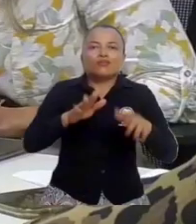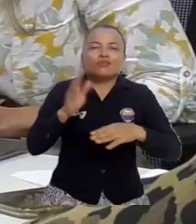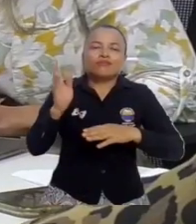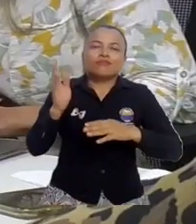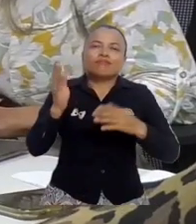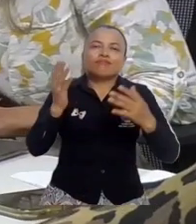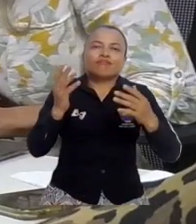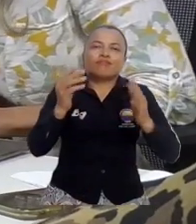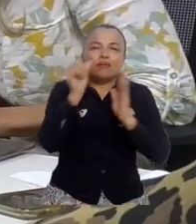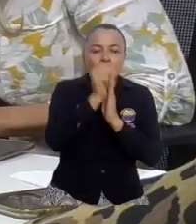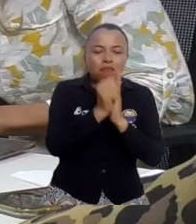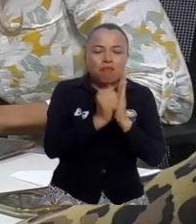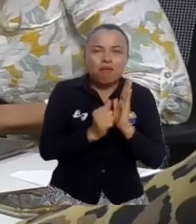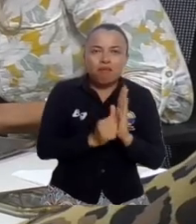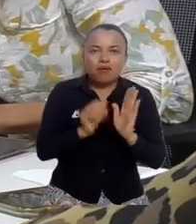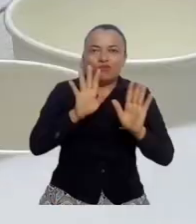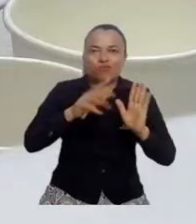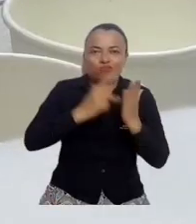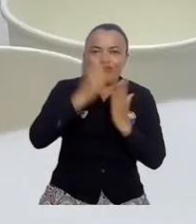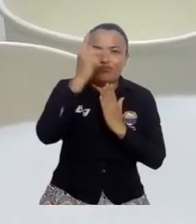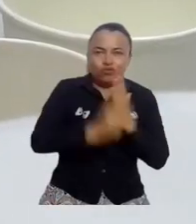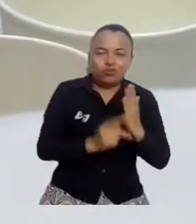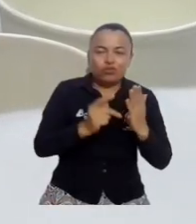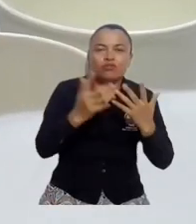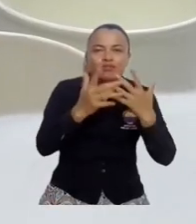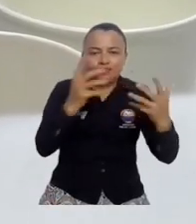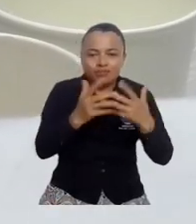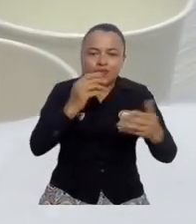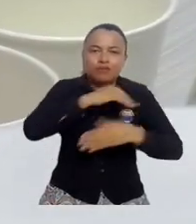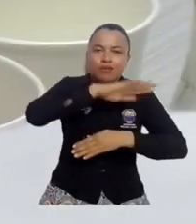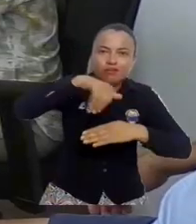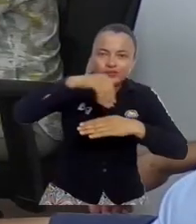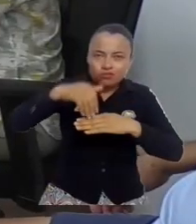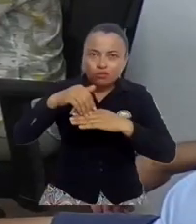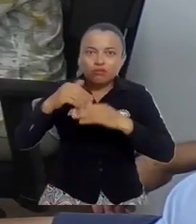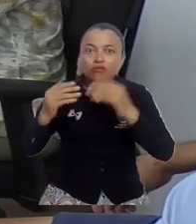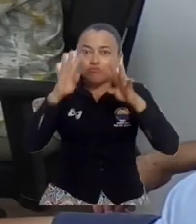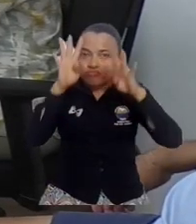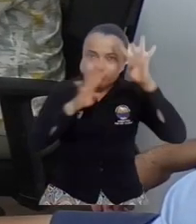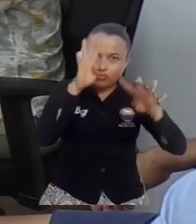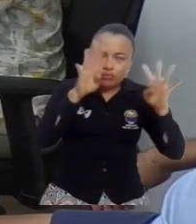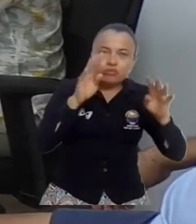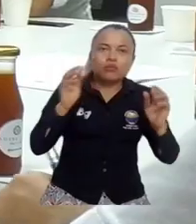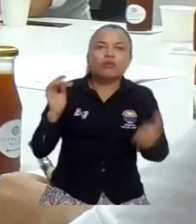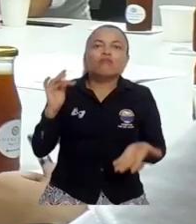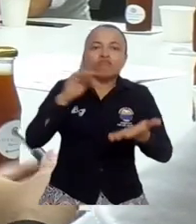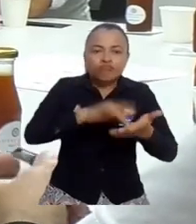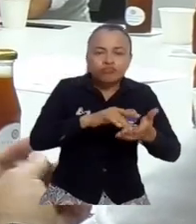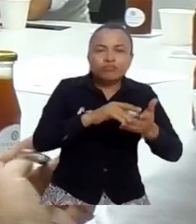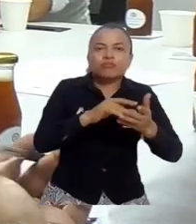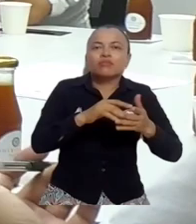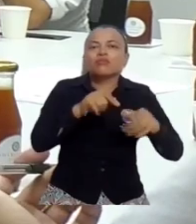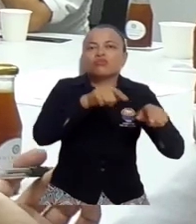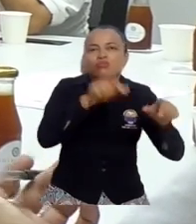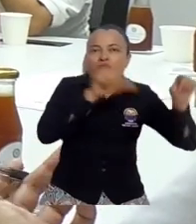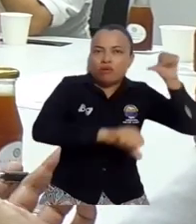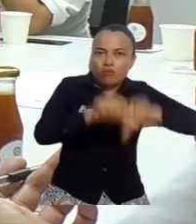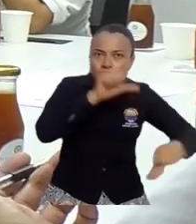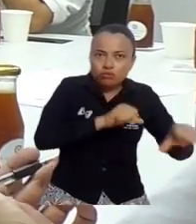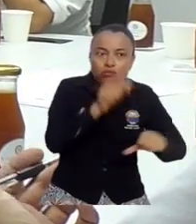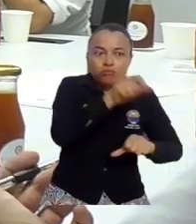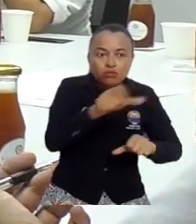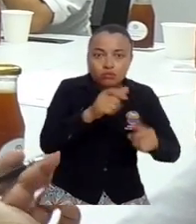Como parte de la agenda final del proyecto Sistemas de Gestión de Innovación, se desarrolló la sesión en el Laboratorio del Consumidor para